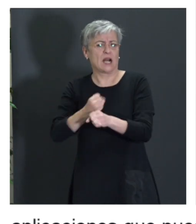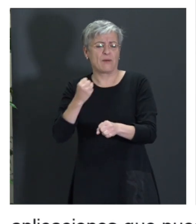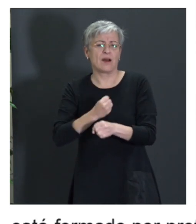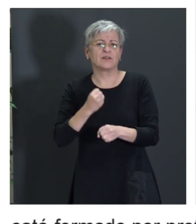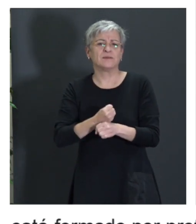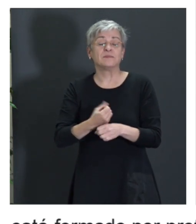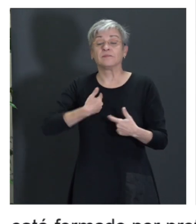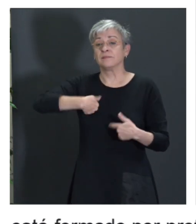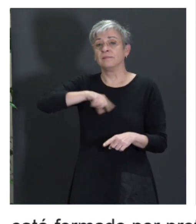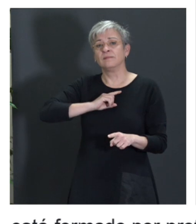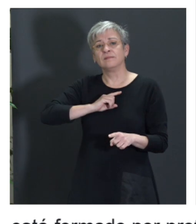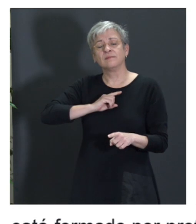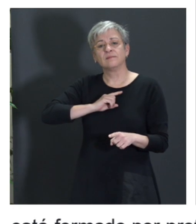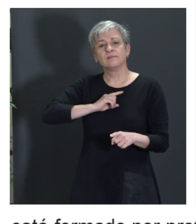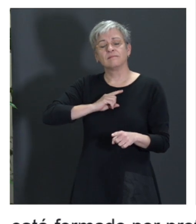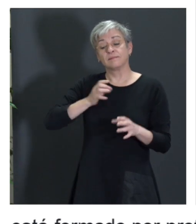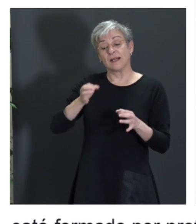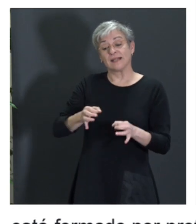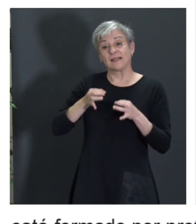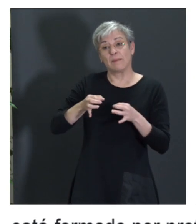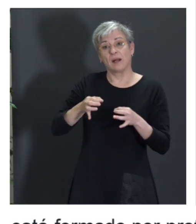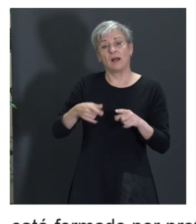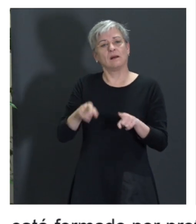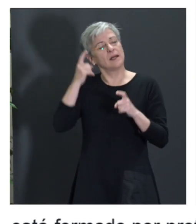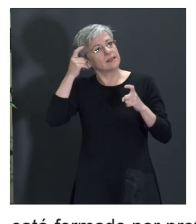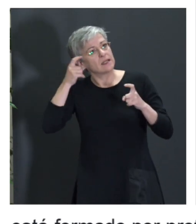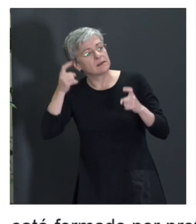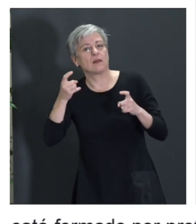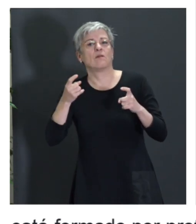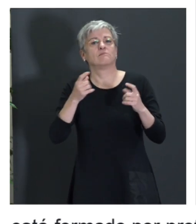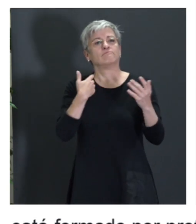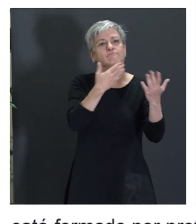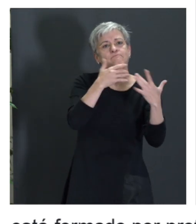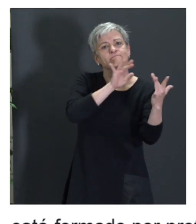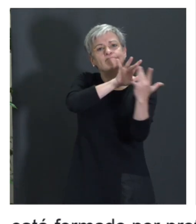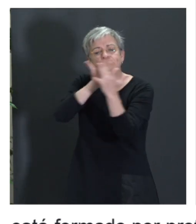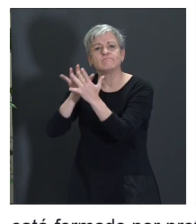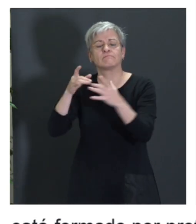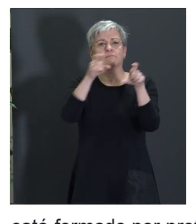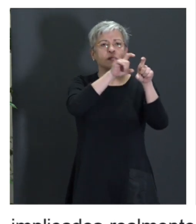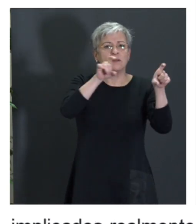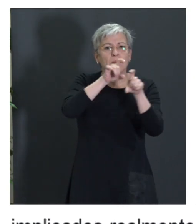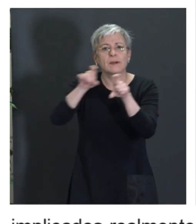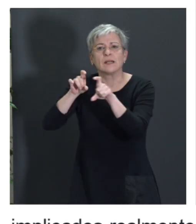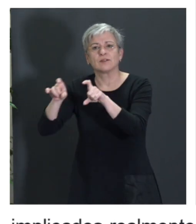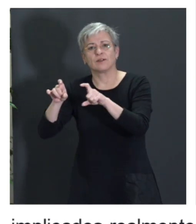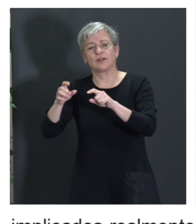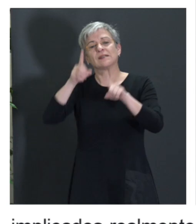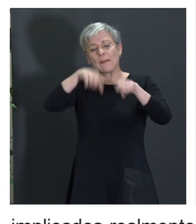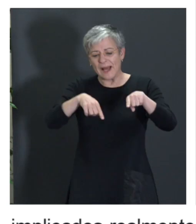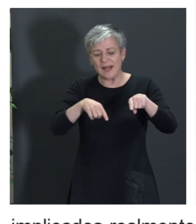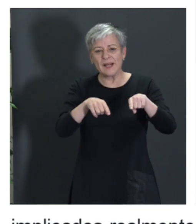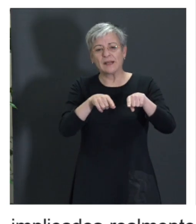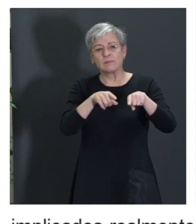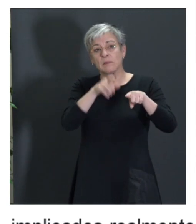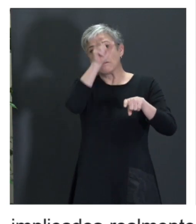siempre hemos intentado interactuar con las empresas y los desarrolladores